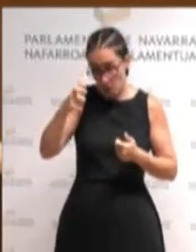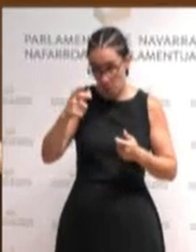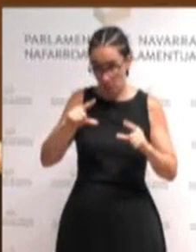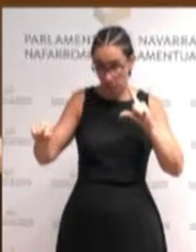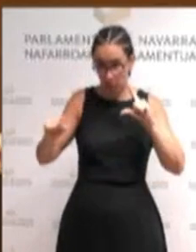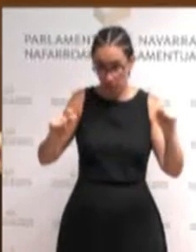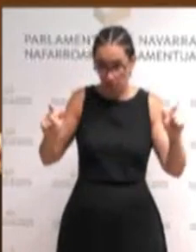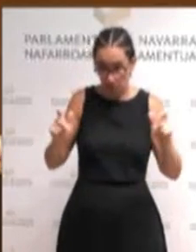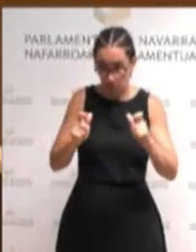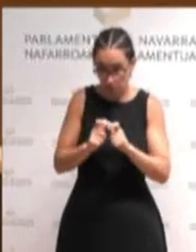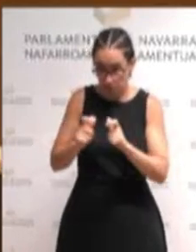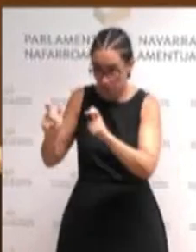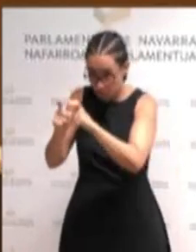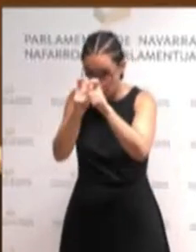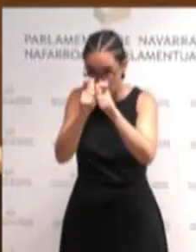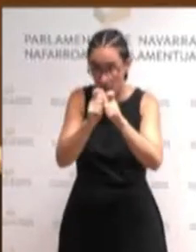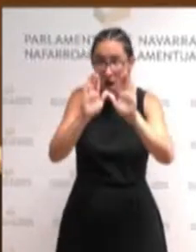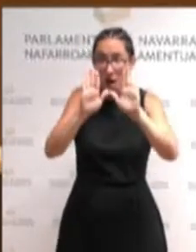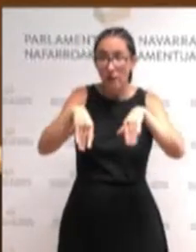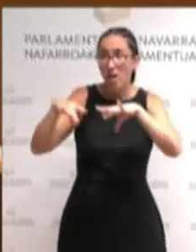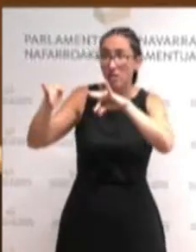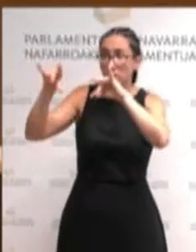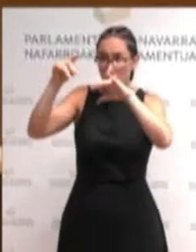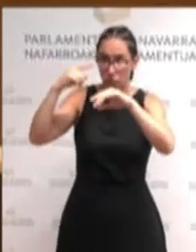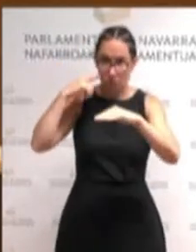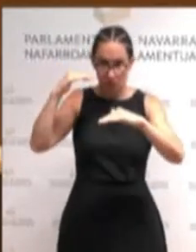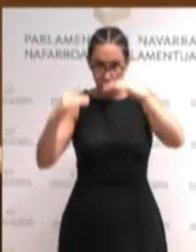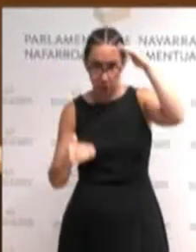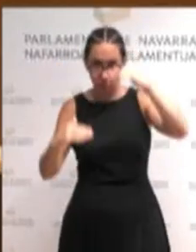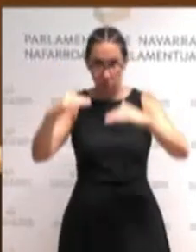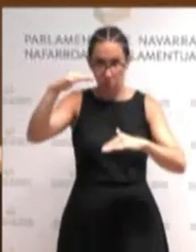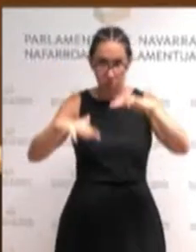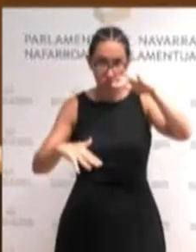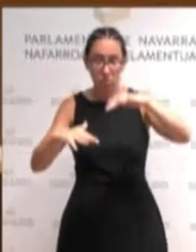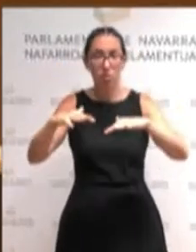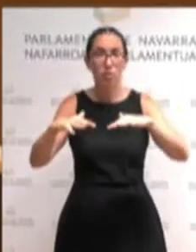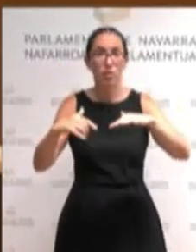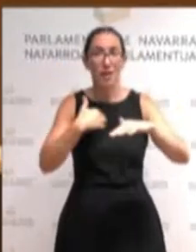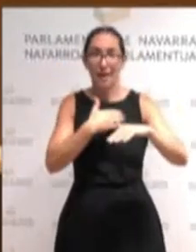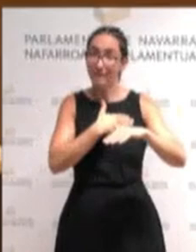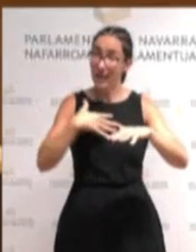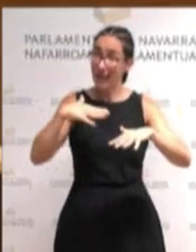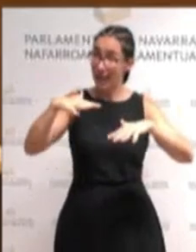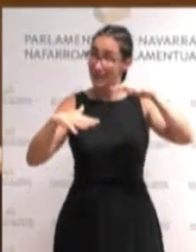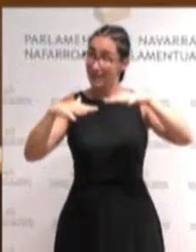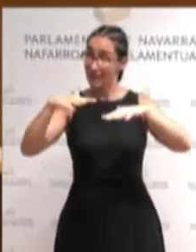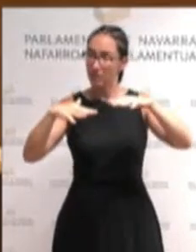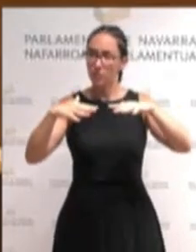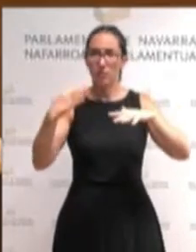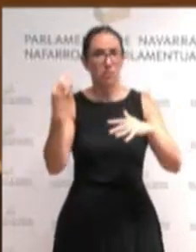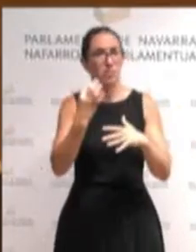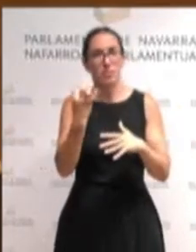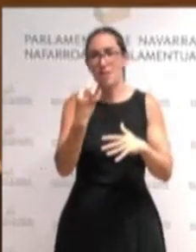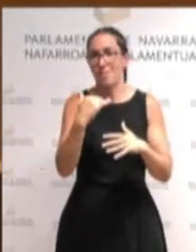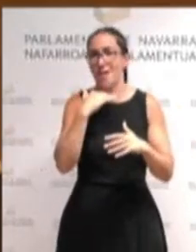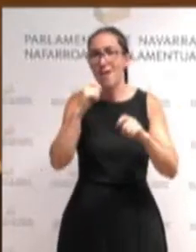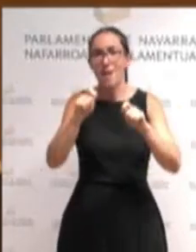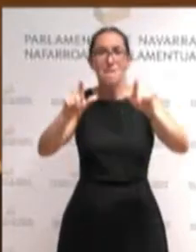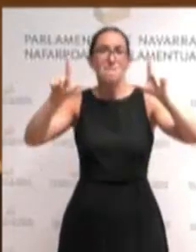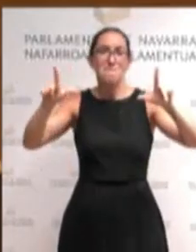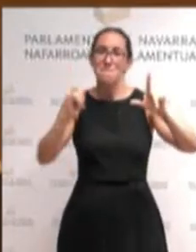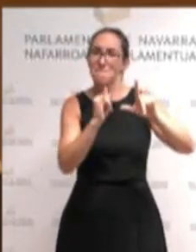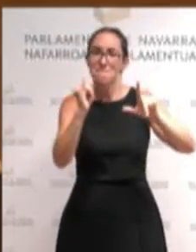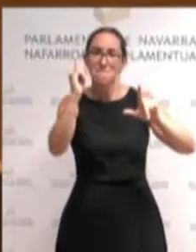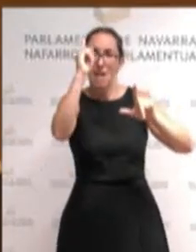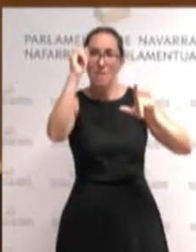un desarrollo territorial equilibrado es necesario desarrollar el mapa local desde